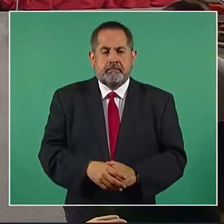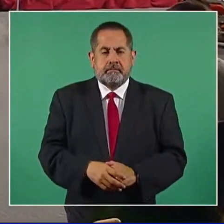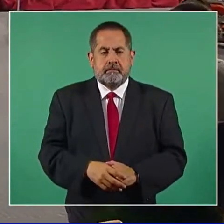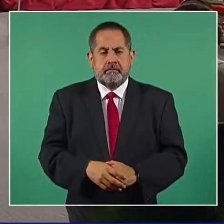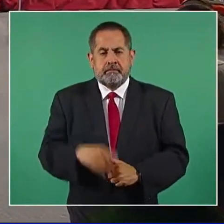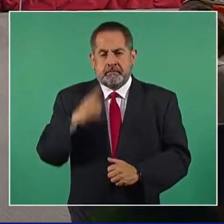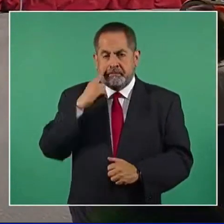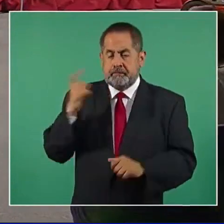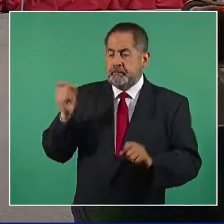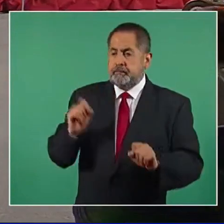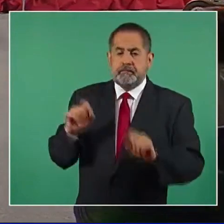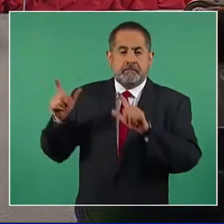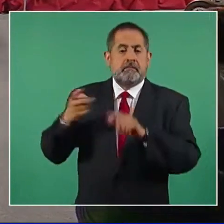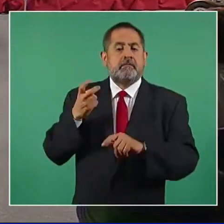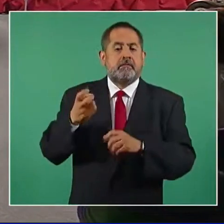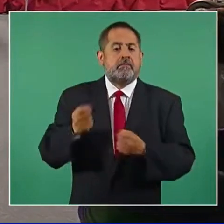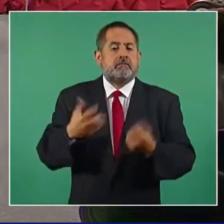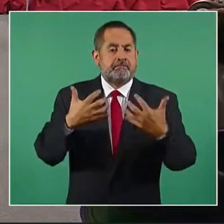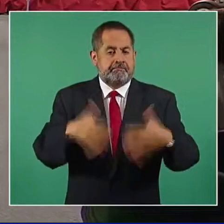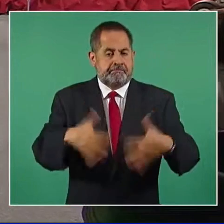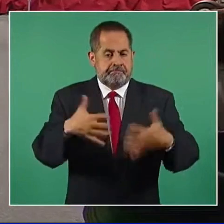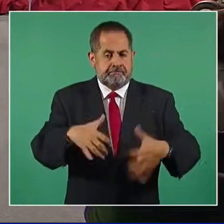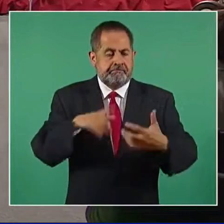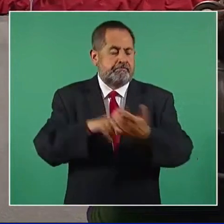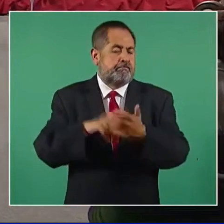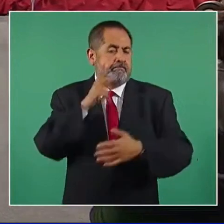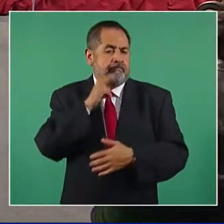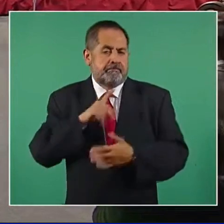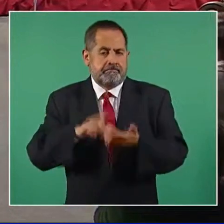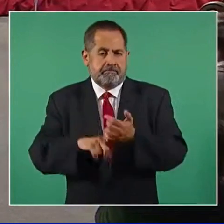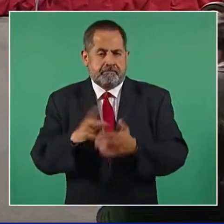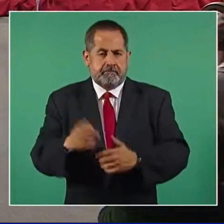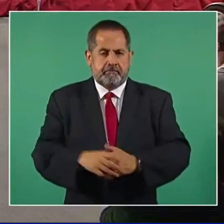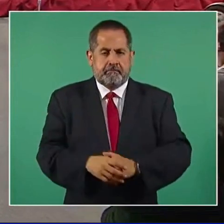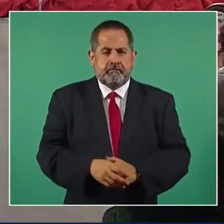Esta es la producción de petróleo, por tu pregunta.